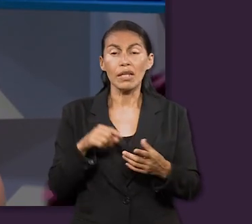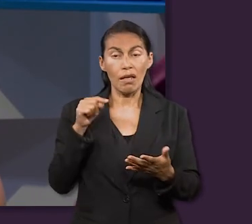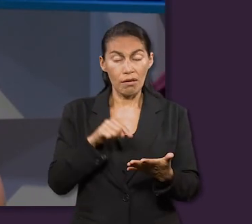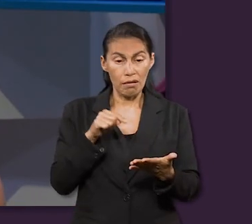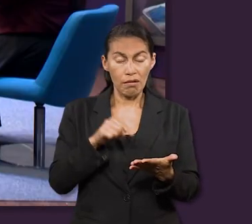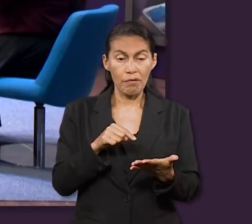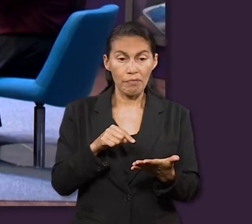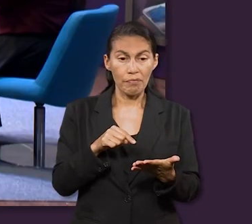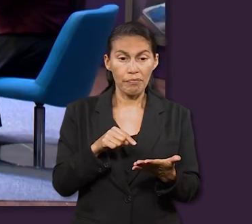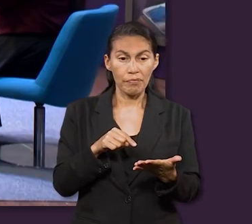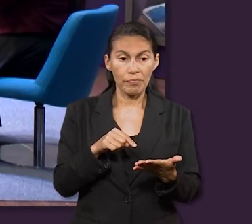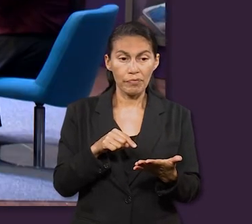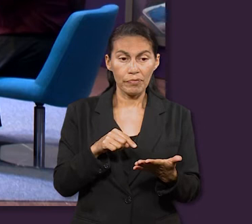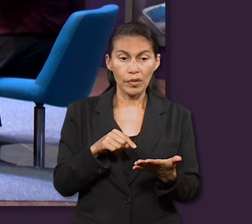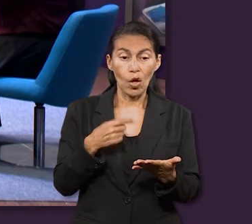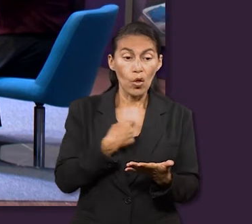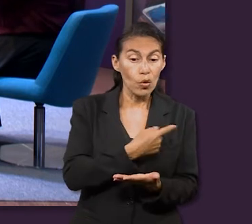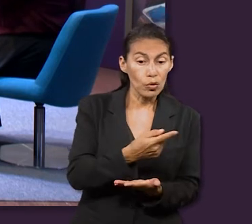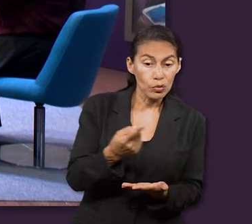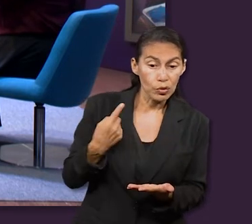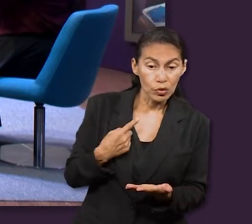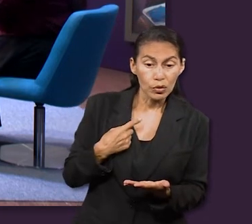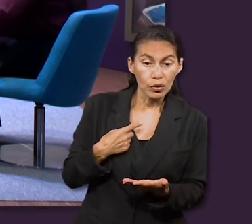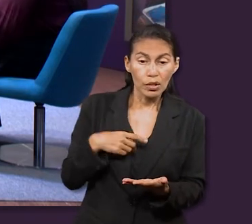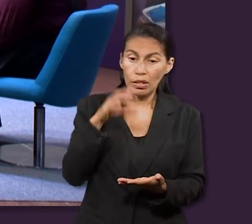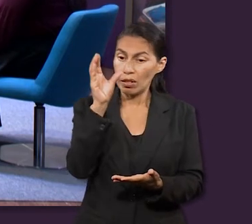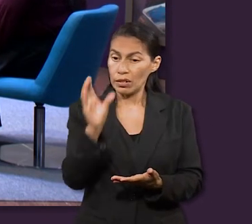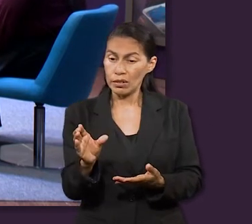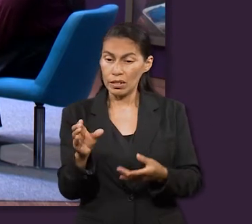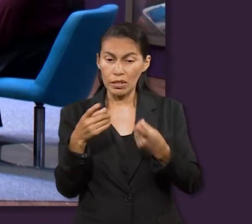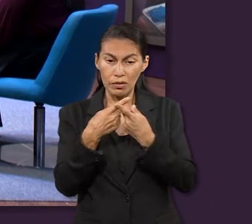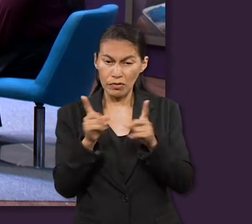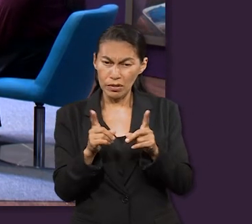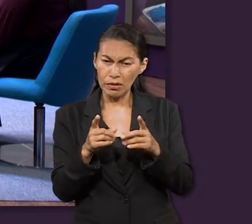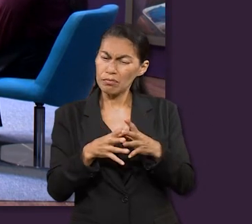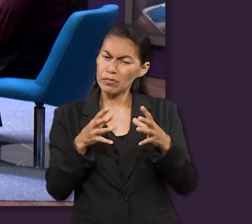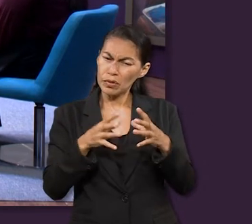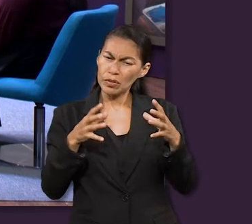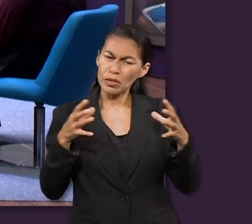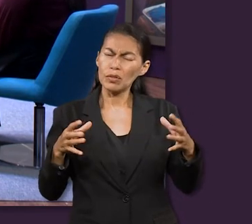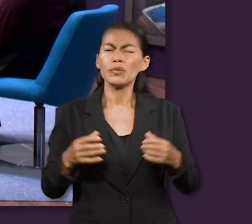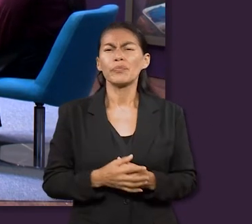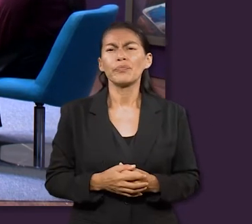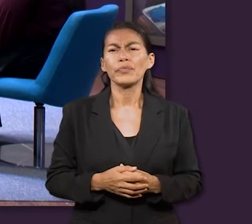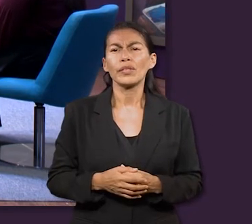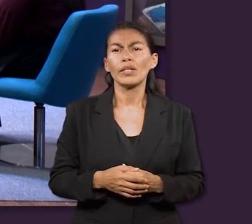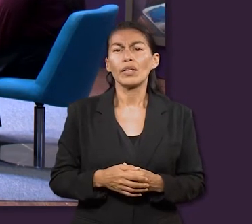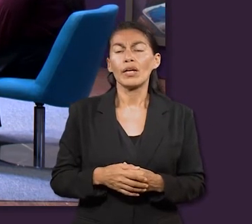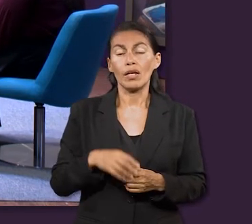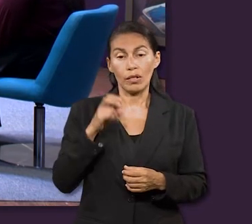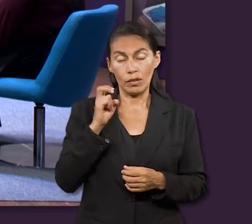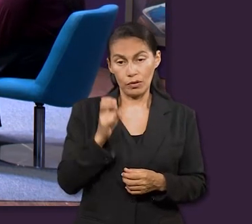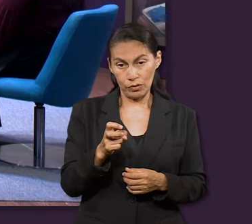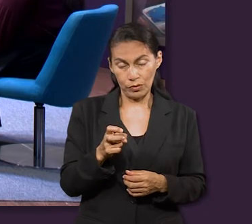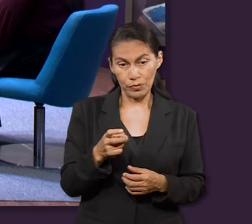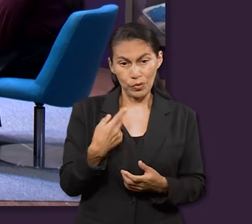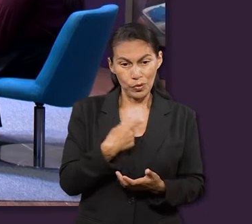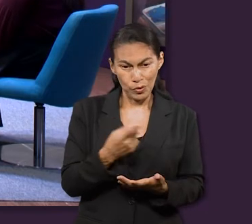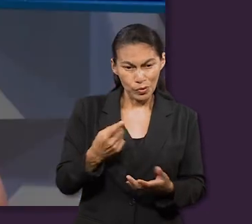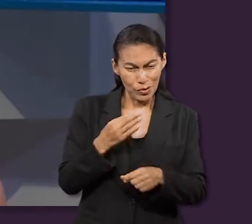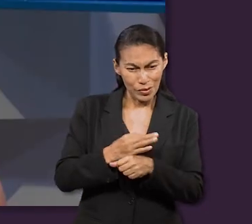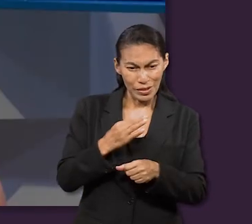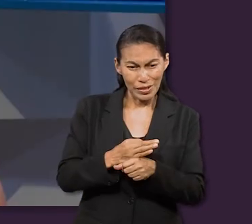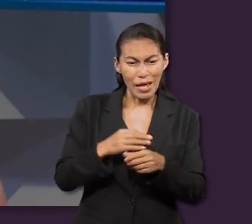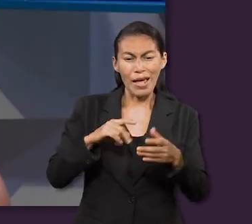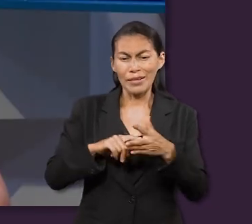situación incluso en la que nosotros, pues por diferentes características, llegamos a tener un desarrollo. Entonces, con esto